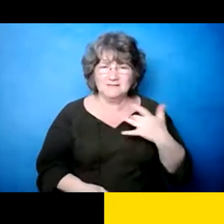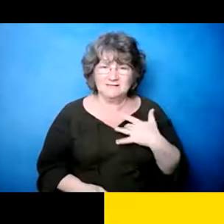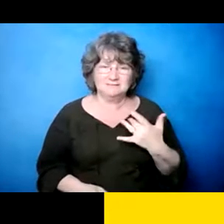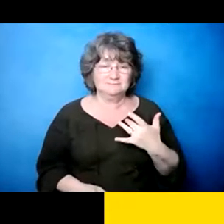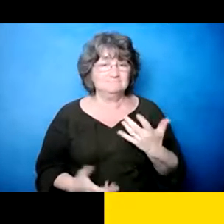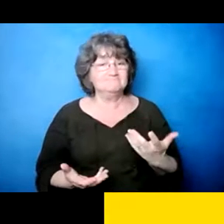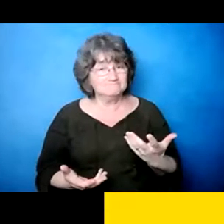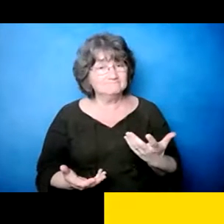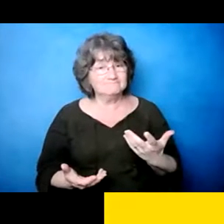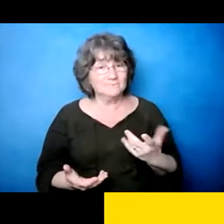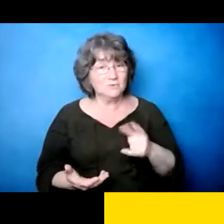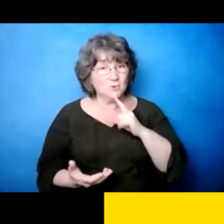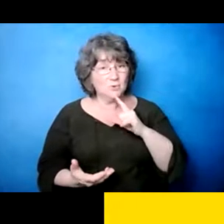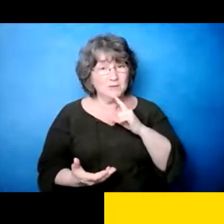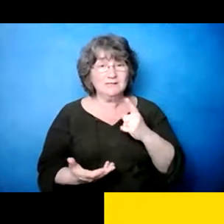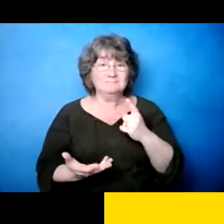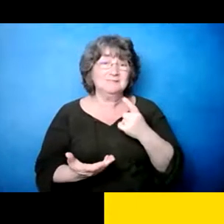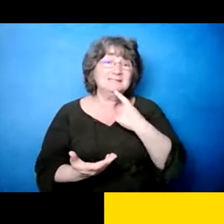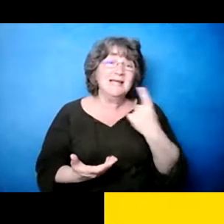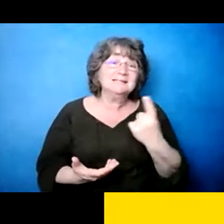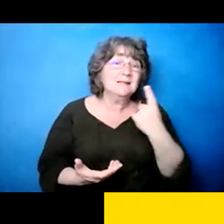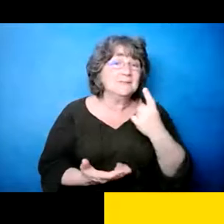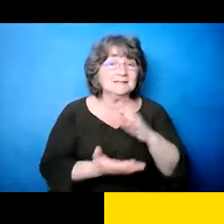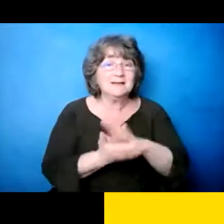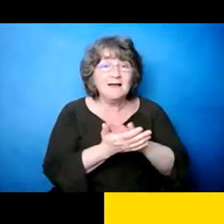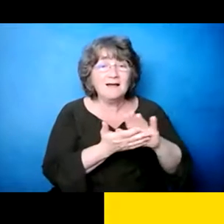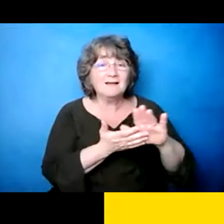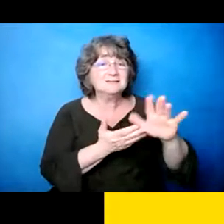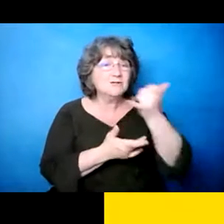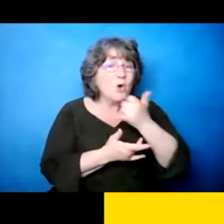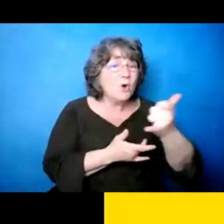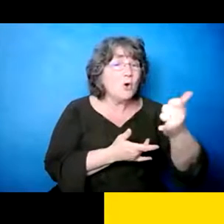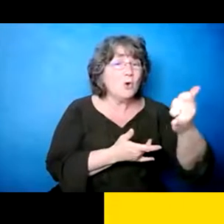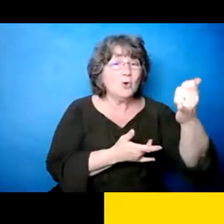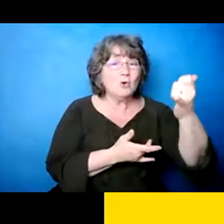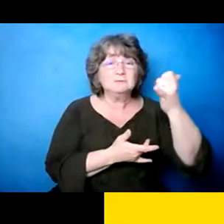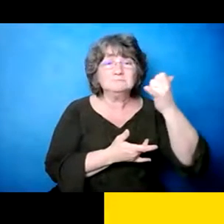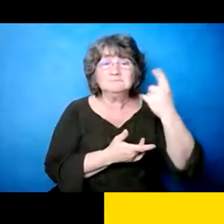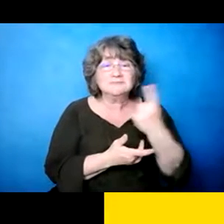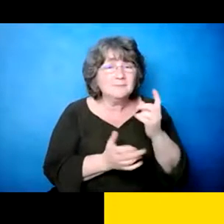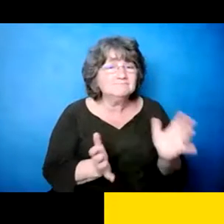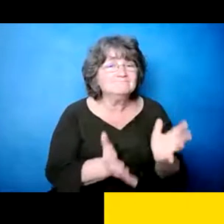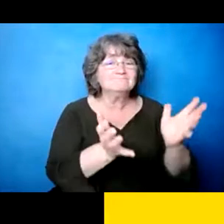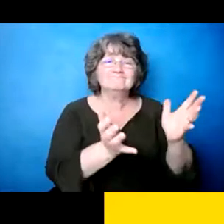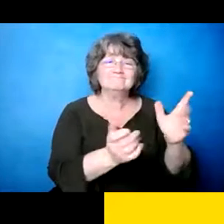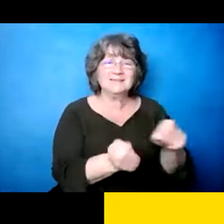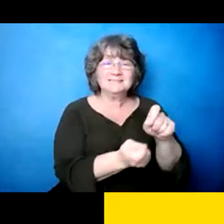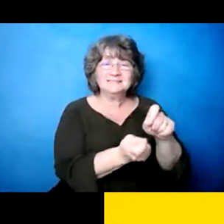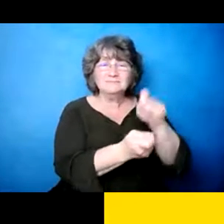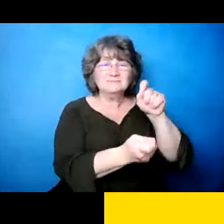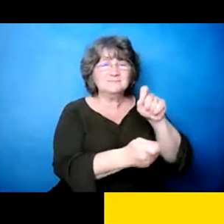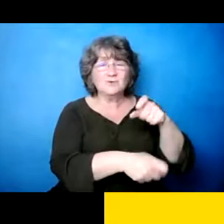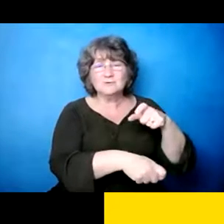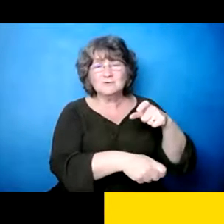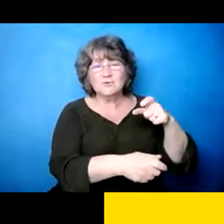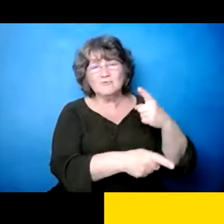y es algo que se puede decir que no puede uno a llegar son a otra persona llamándolos